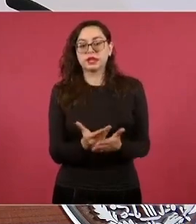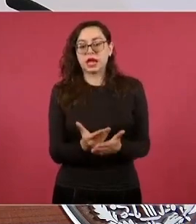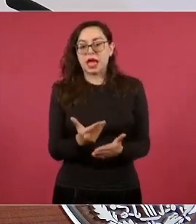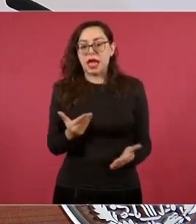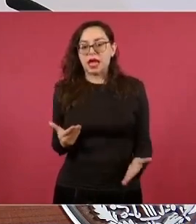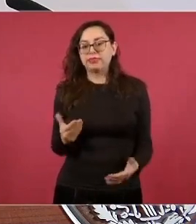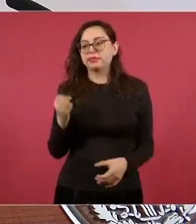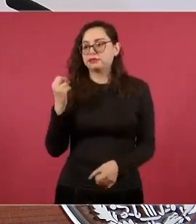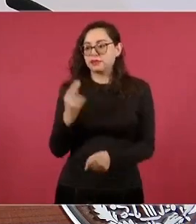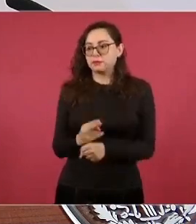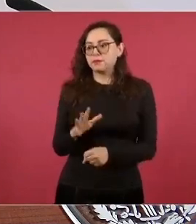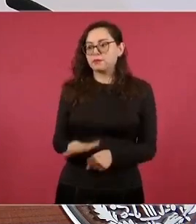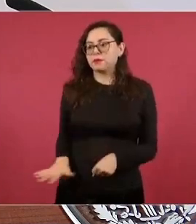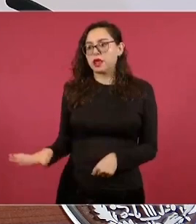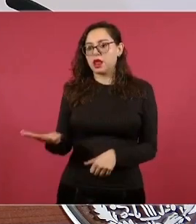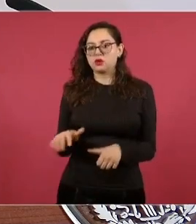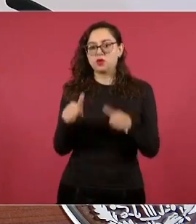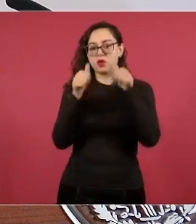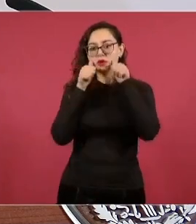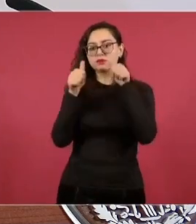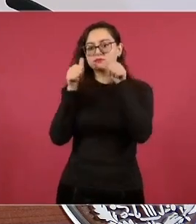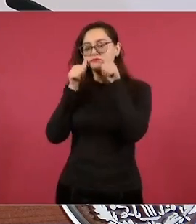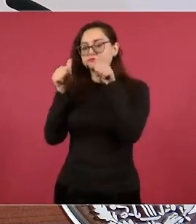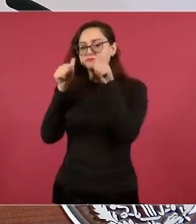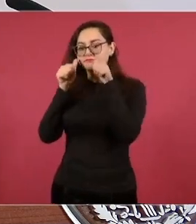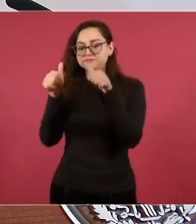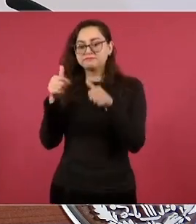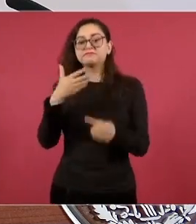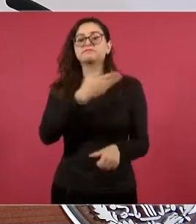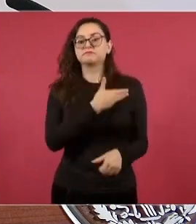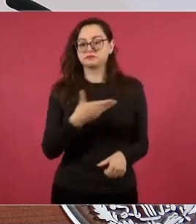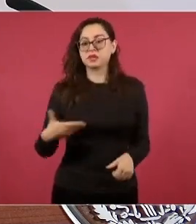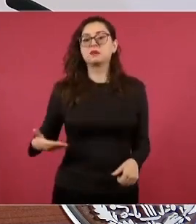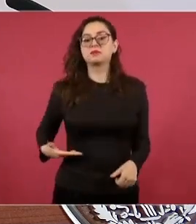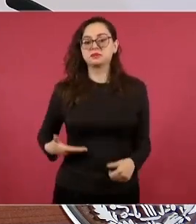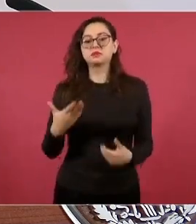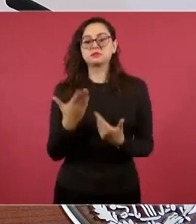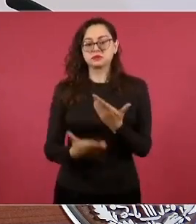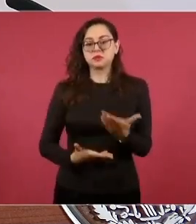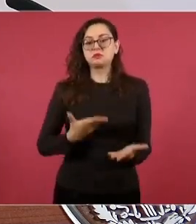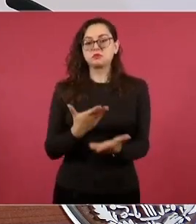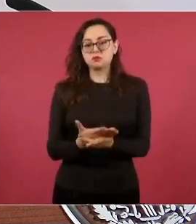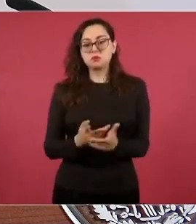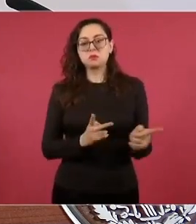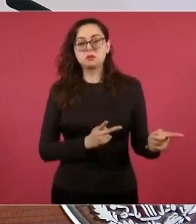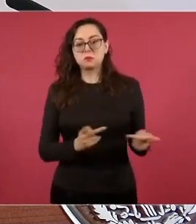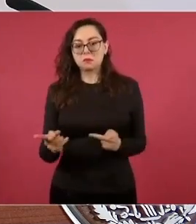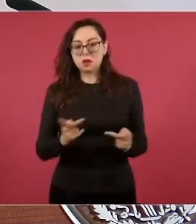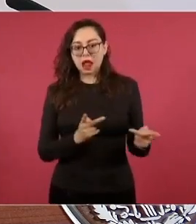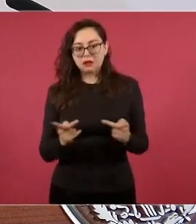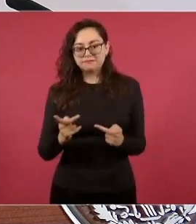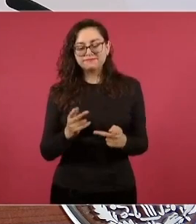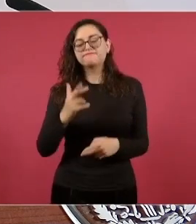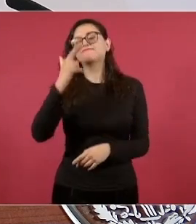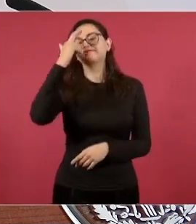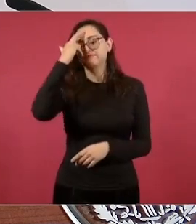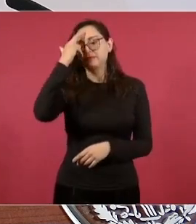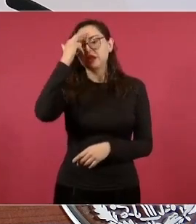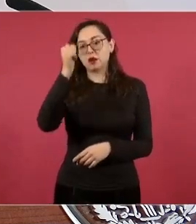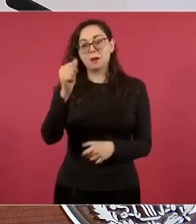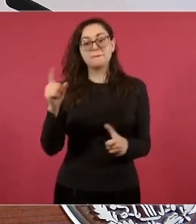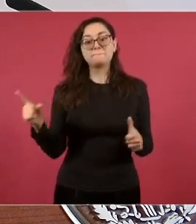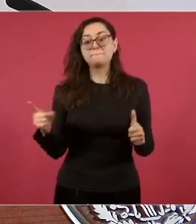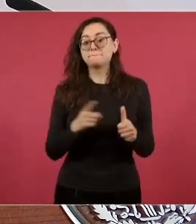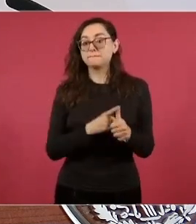por favor, que no se equivocó el señor presidente Andrés Manuel López Obrador al priorizar la atención a las